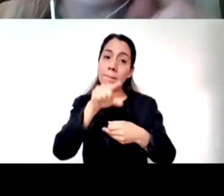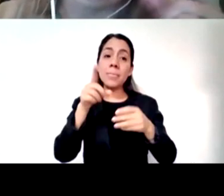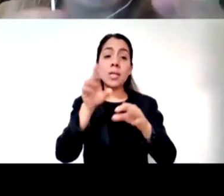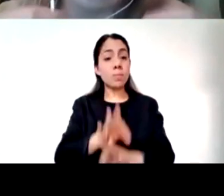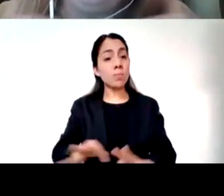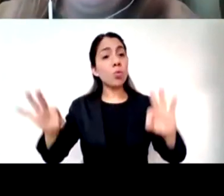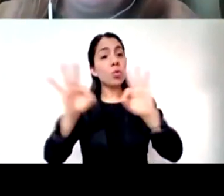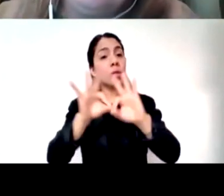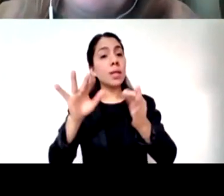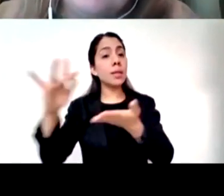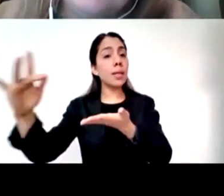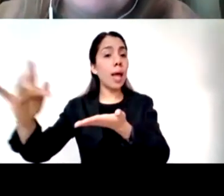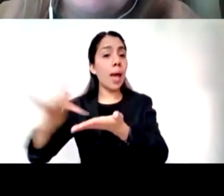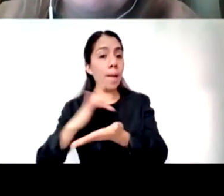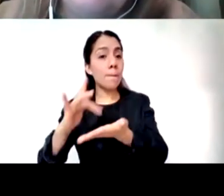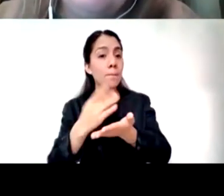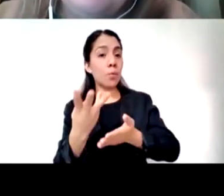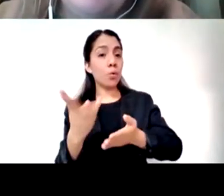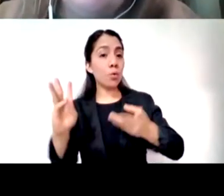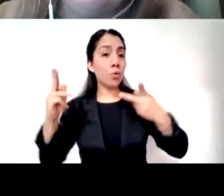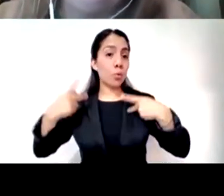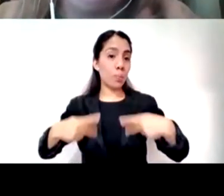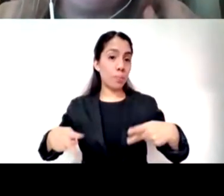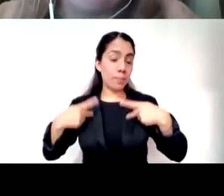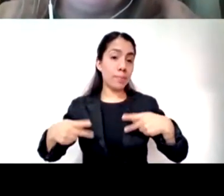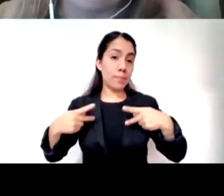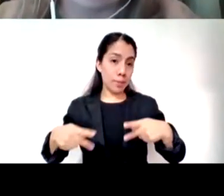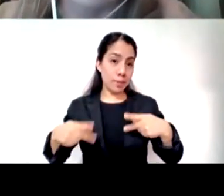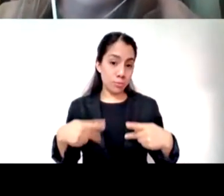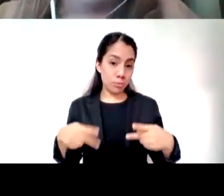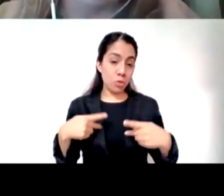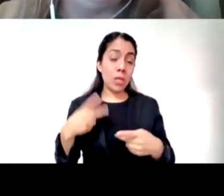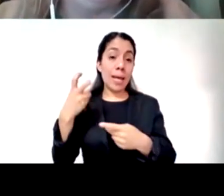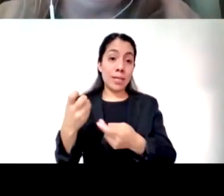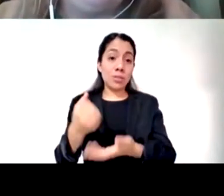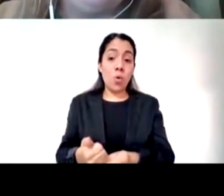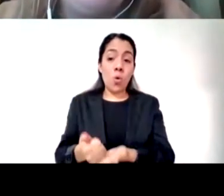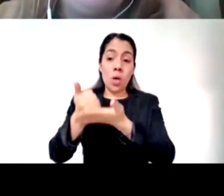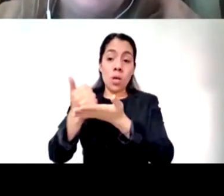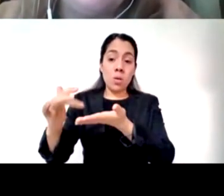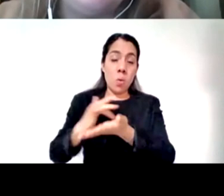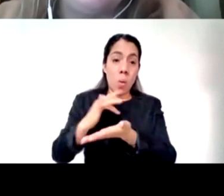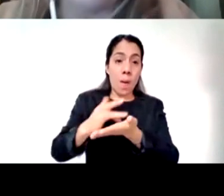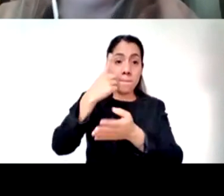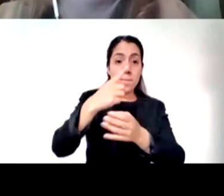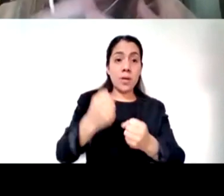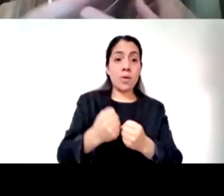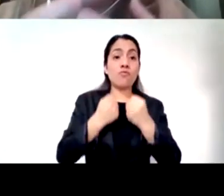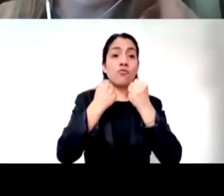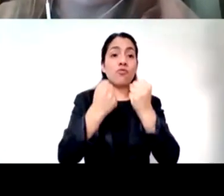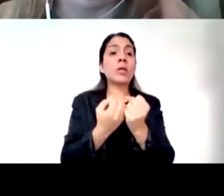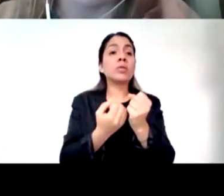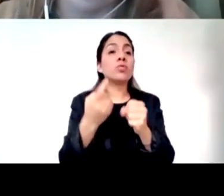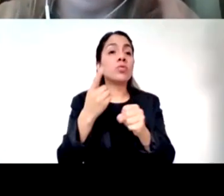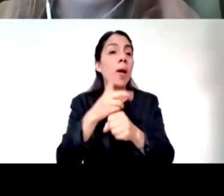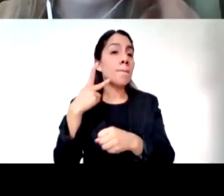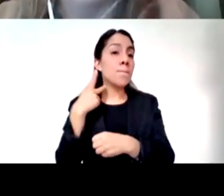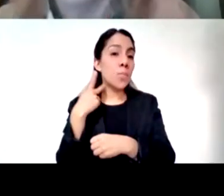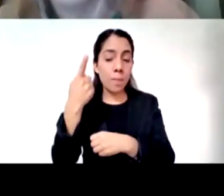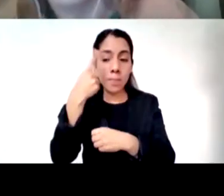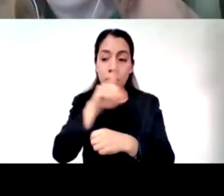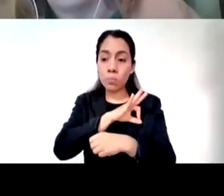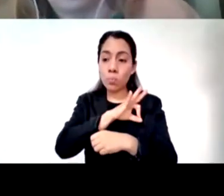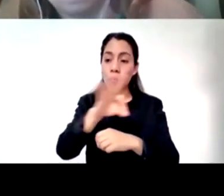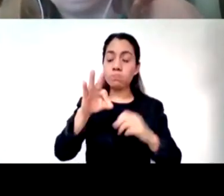se convierte entonces también hay una fuerza sociopolítica para la orientación